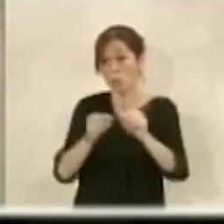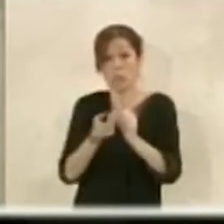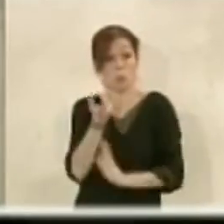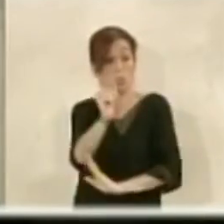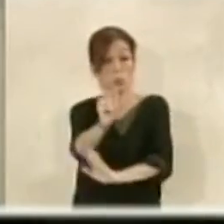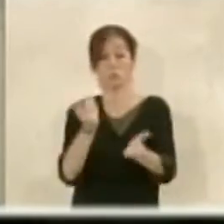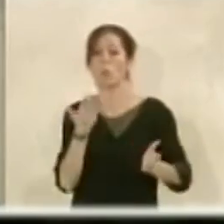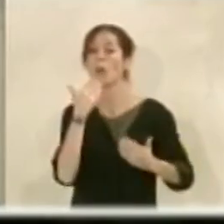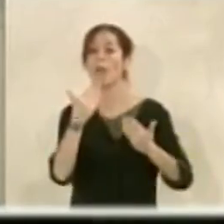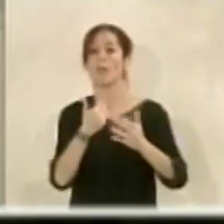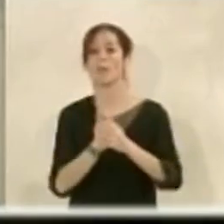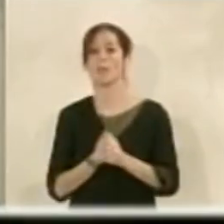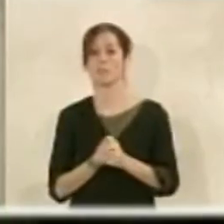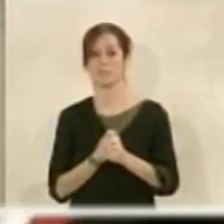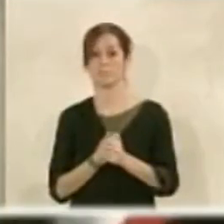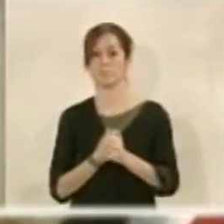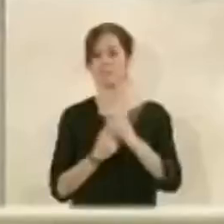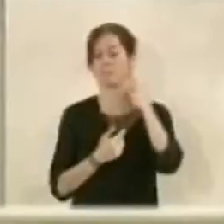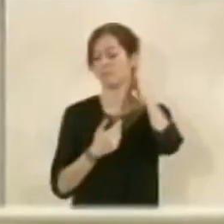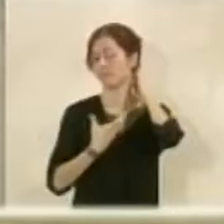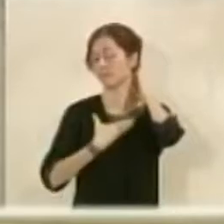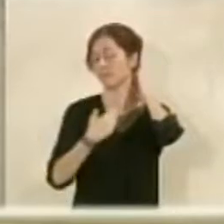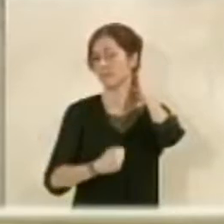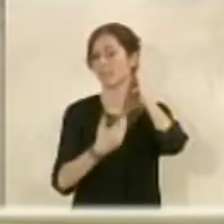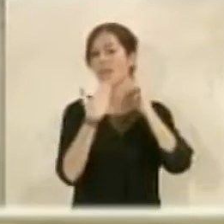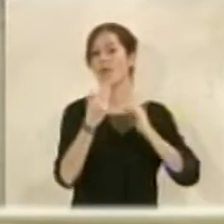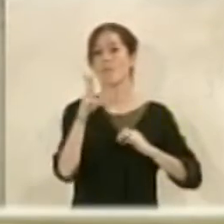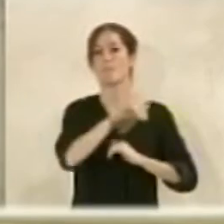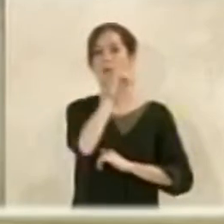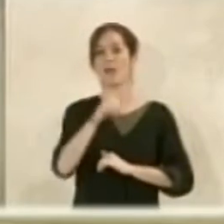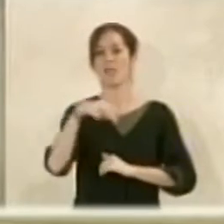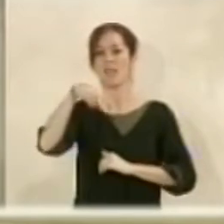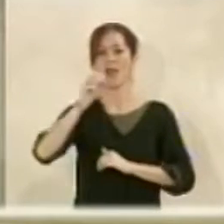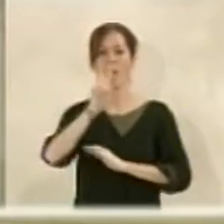inglés digo muchas gracias muchas gracias señor Pérez Nava